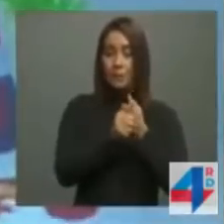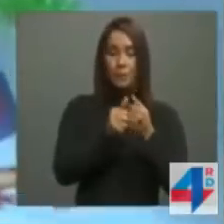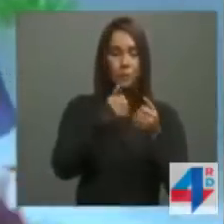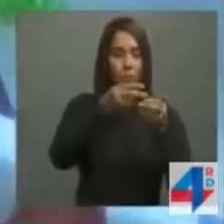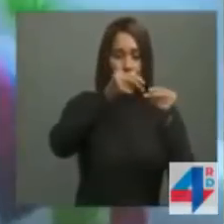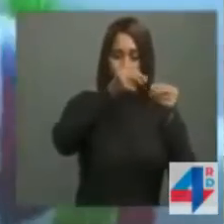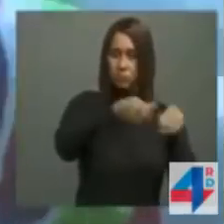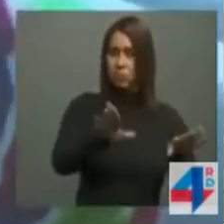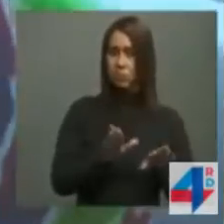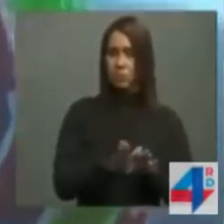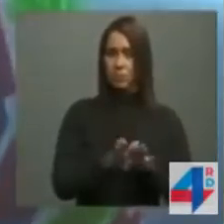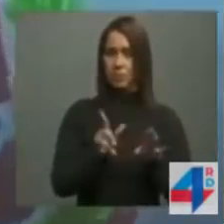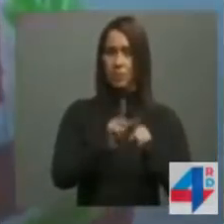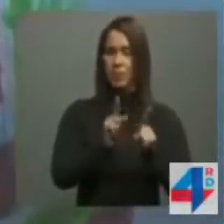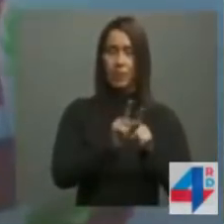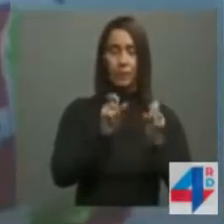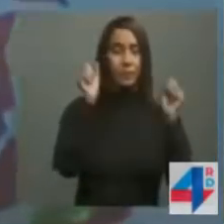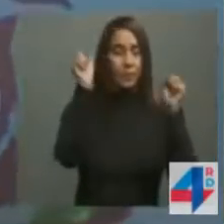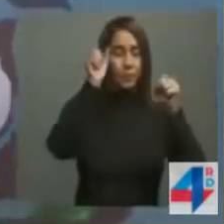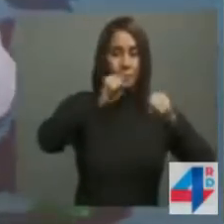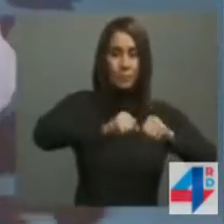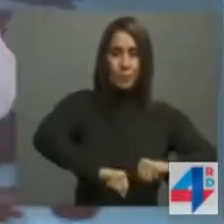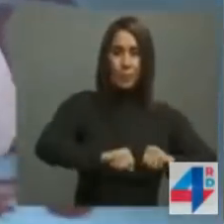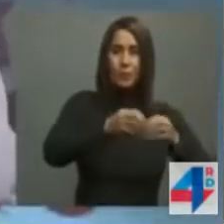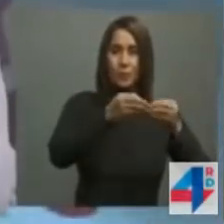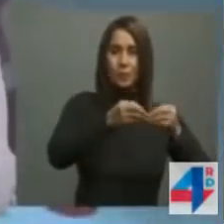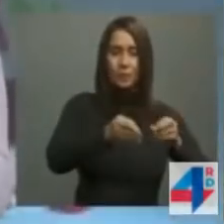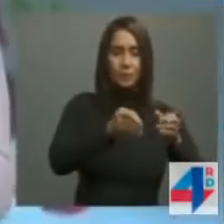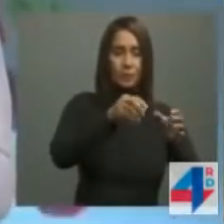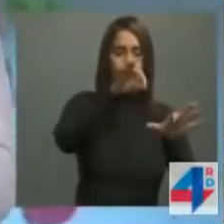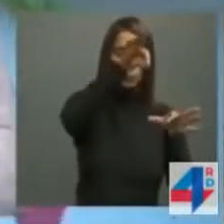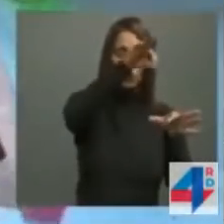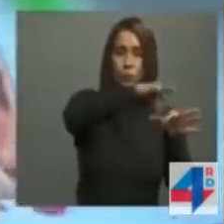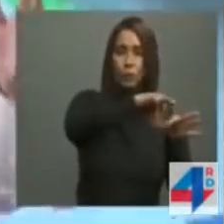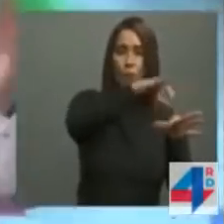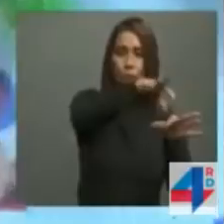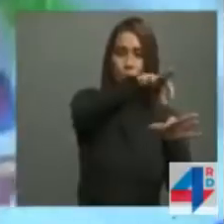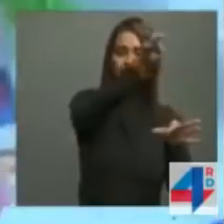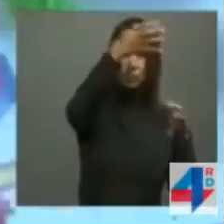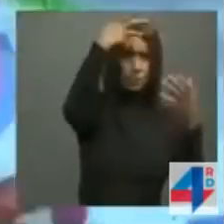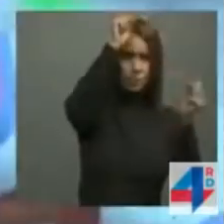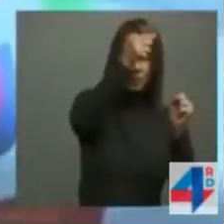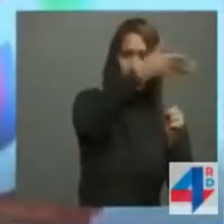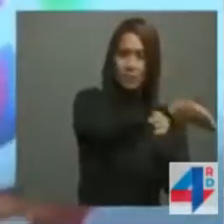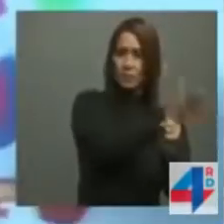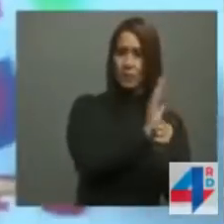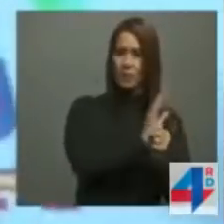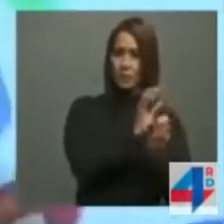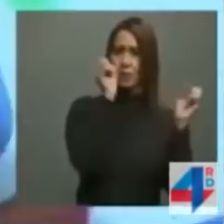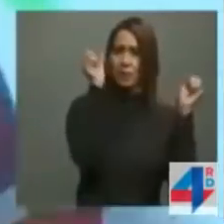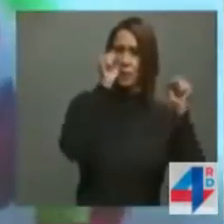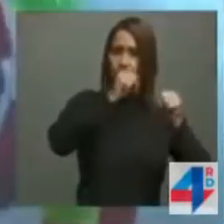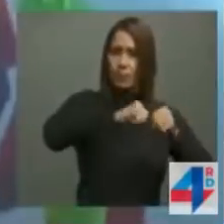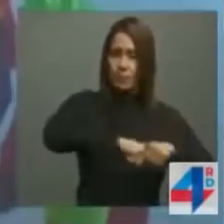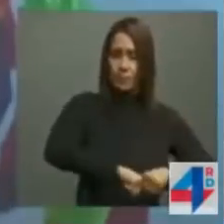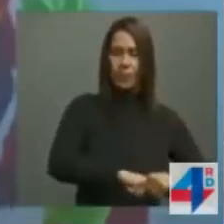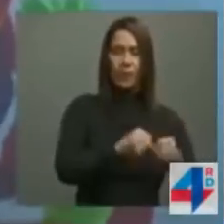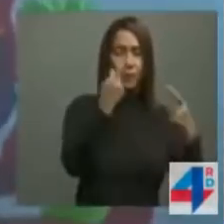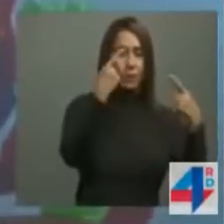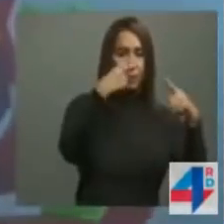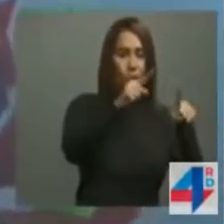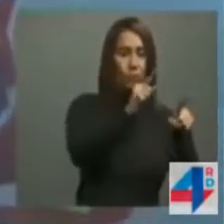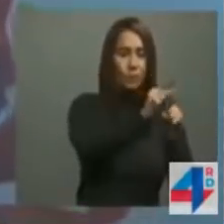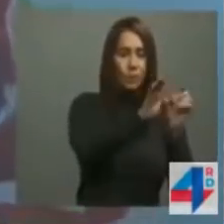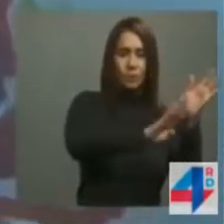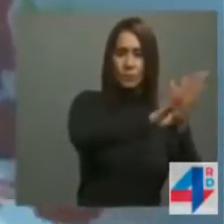elecciones generales de una manera justa, libre y transparente y también que consiga encontrar la senda de su